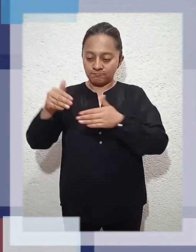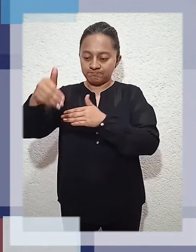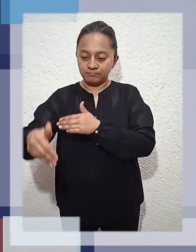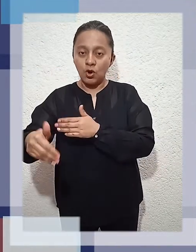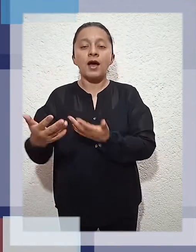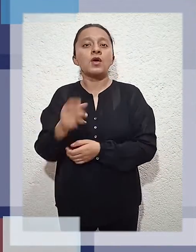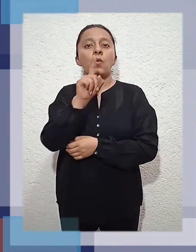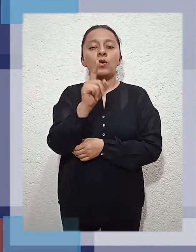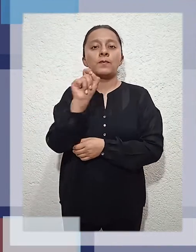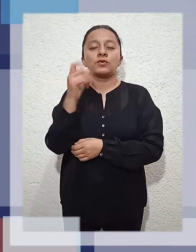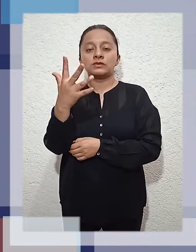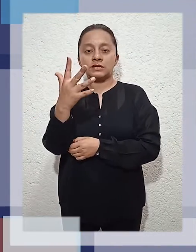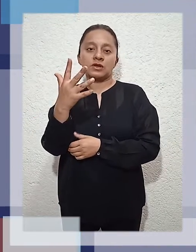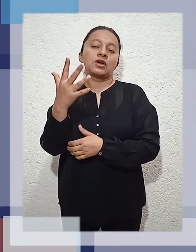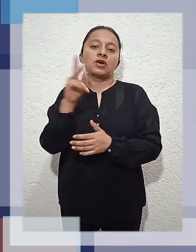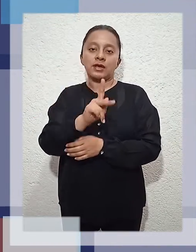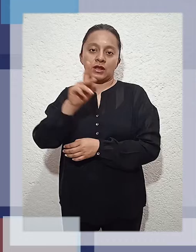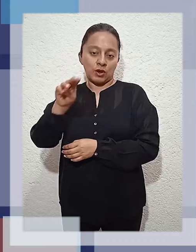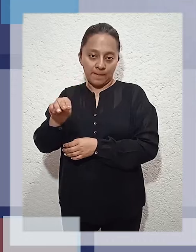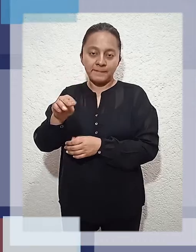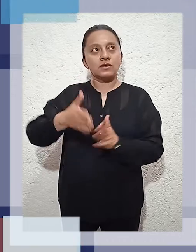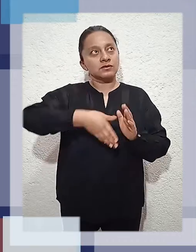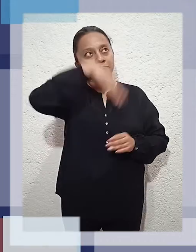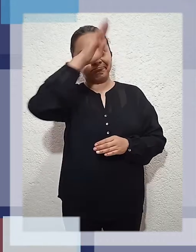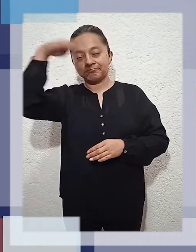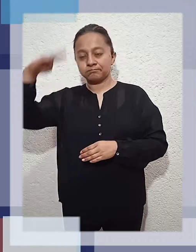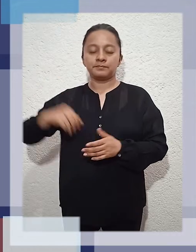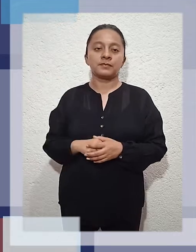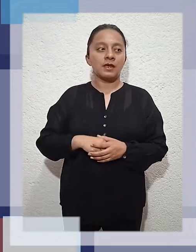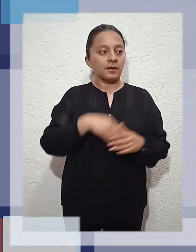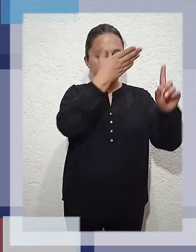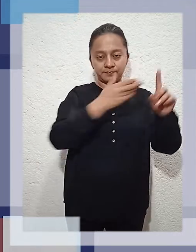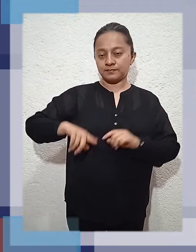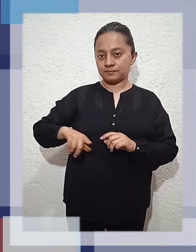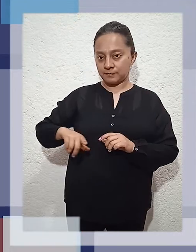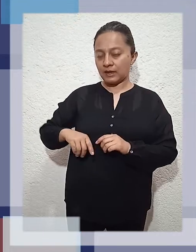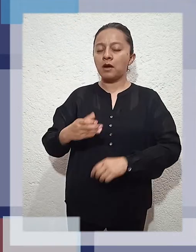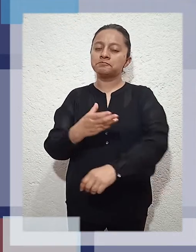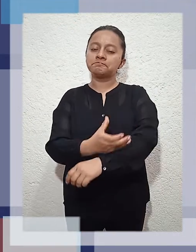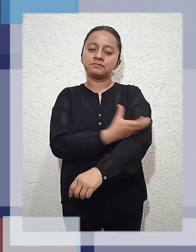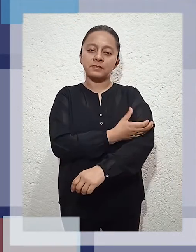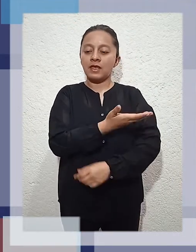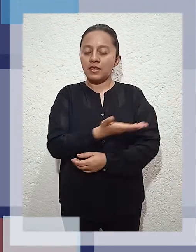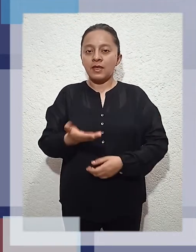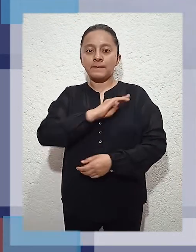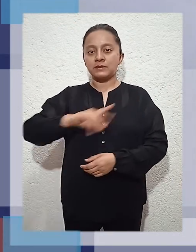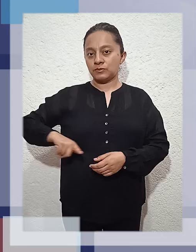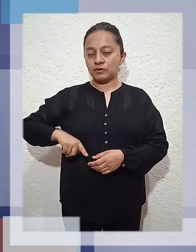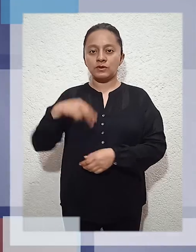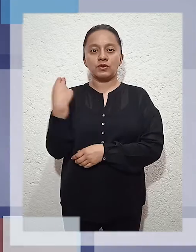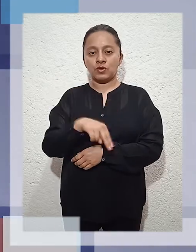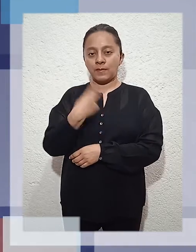contó con la compañía del presidente municipal de Querétaro, Luis Bernardo Nava. Para Noticias RTQ, Viviana Ávila y